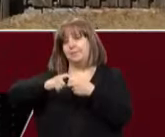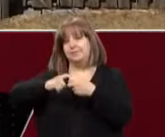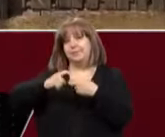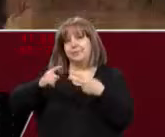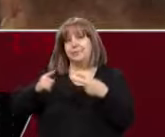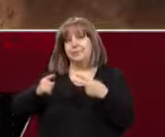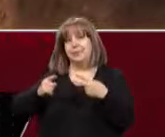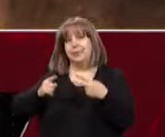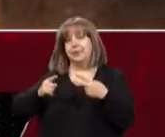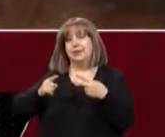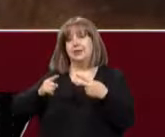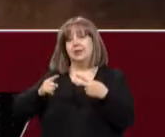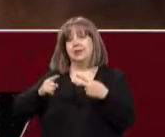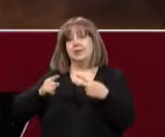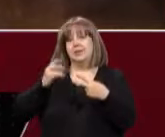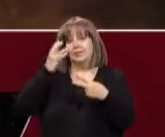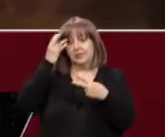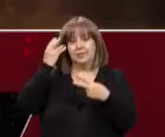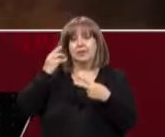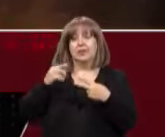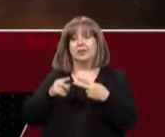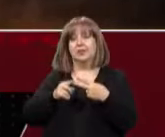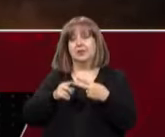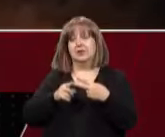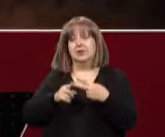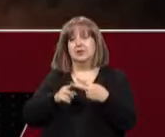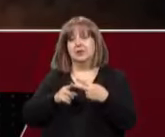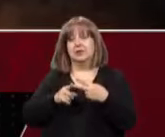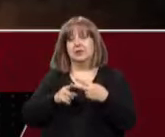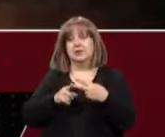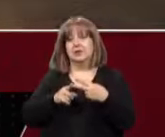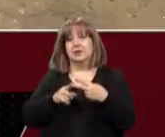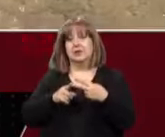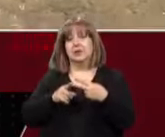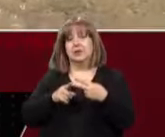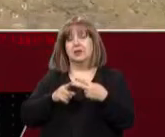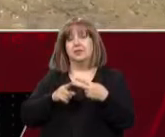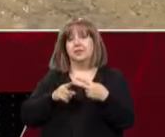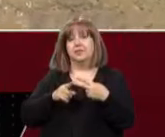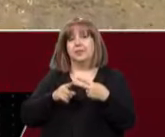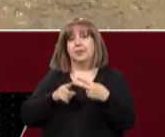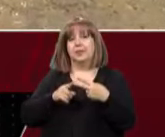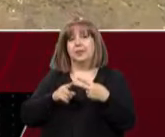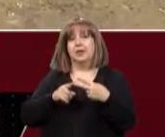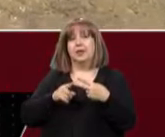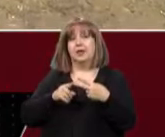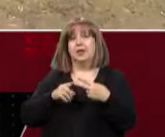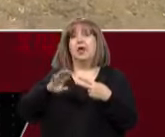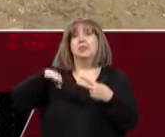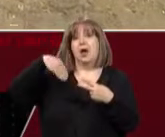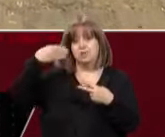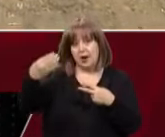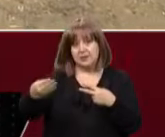mapuches llegaron y ayudaron a exterminarlos según esa documentación histórica? Claro, los